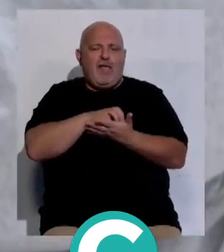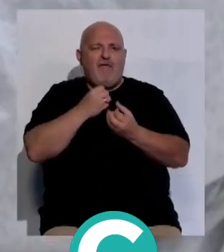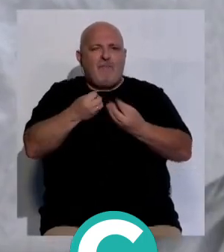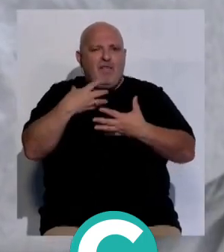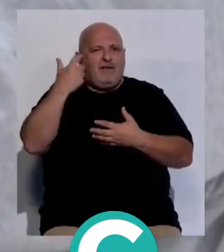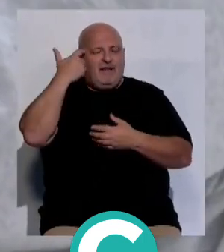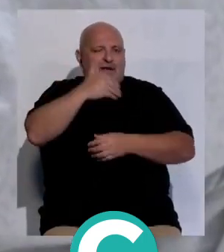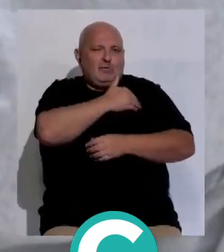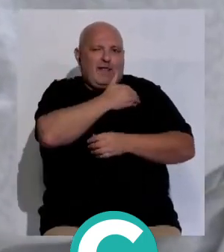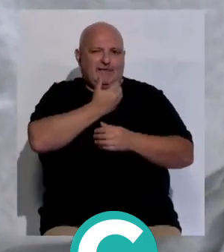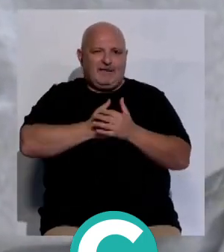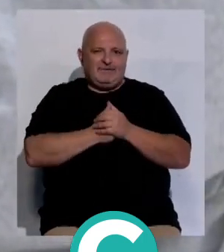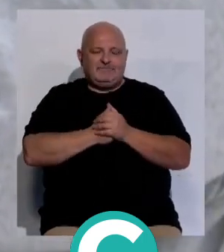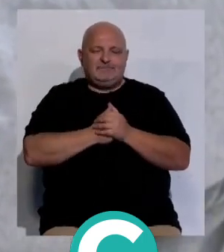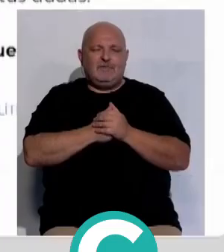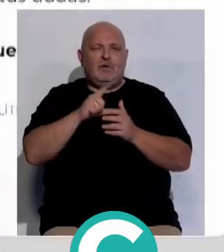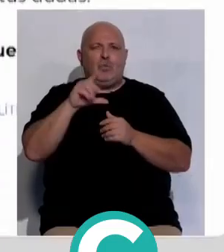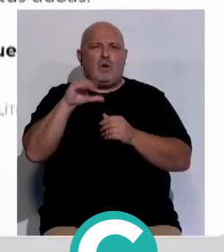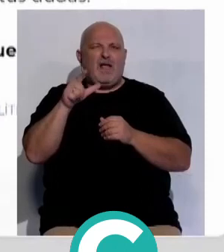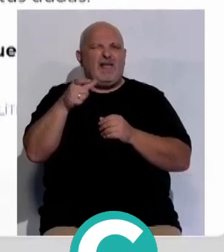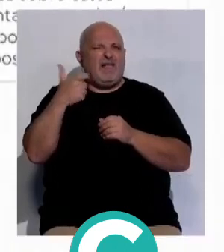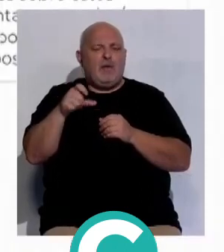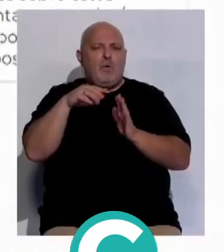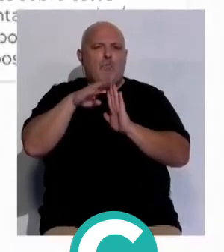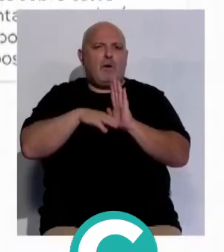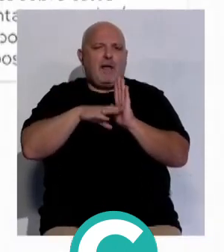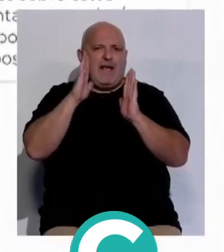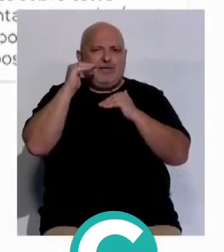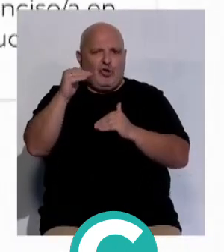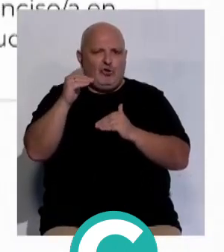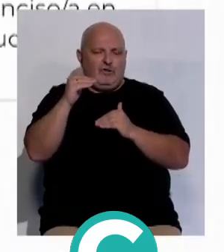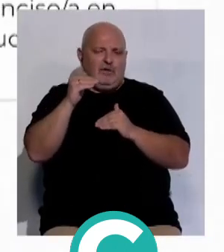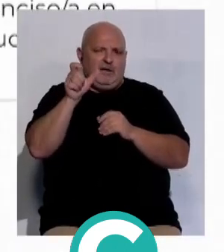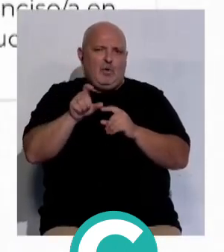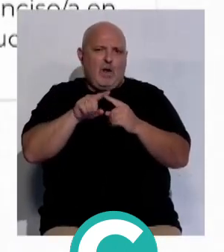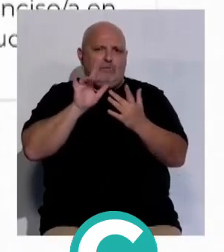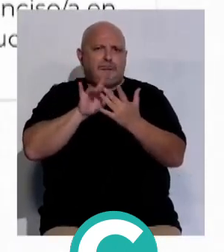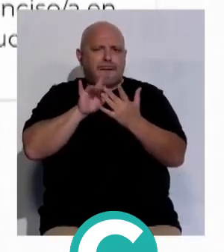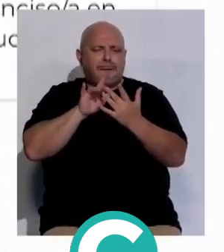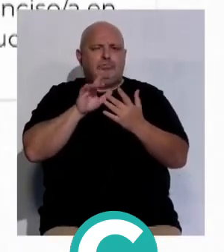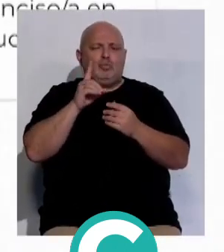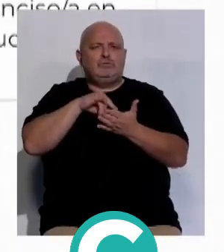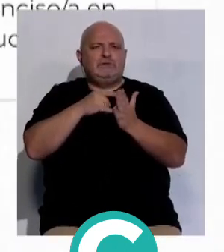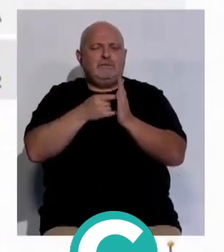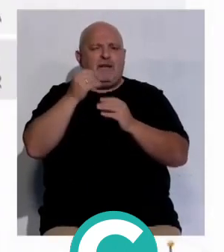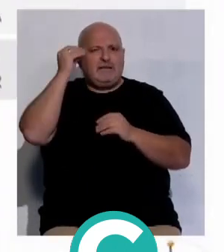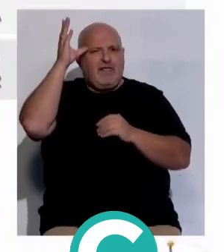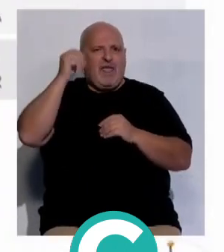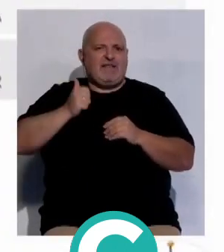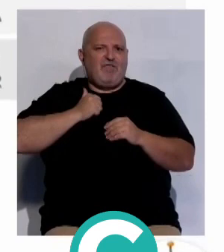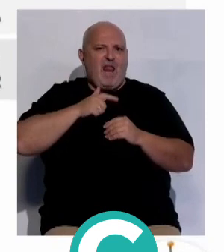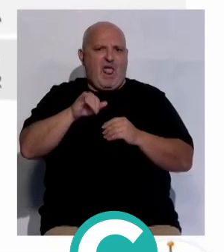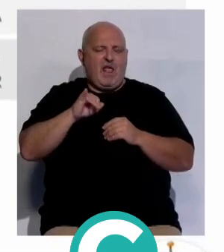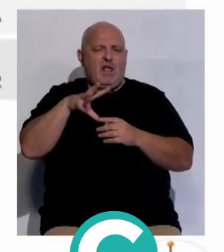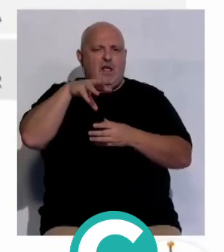información de los estudiantes. LUCA es el resultado de un programa de atención, un agente conversacional, que incorpora un sistema de inteligencia artificial